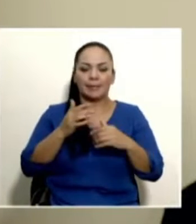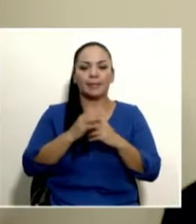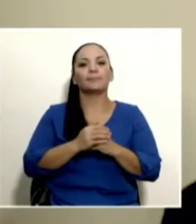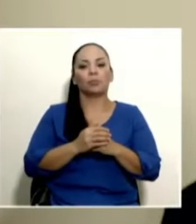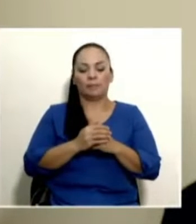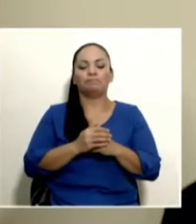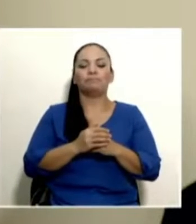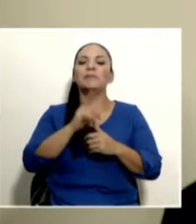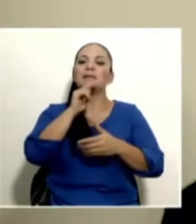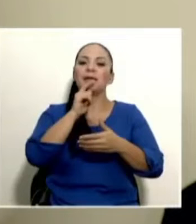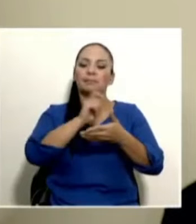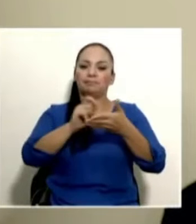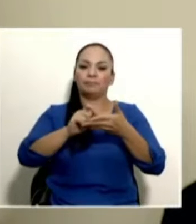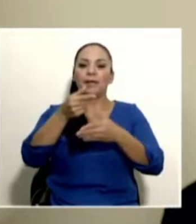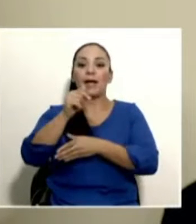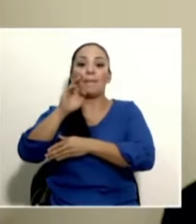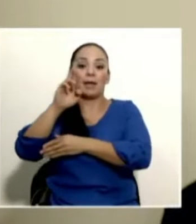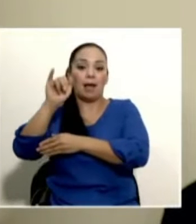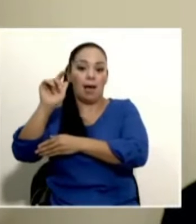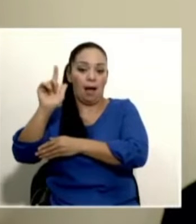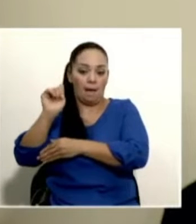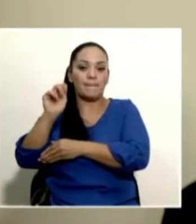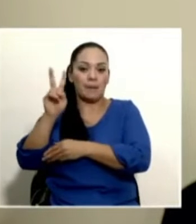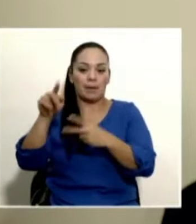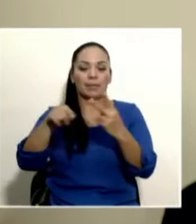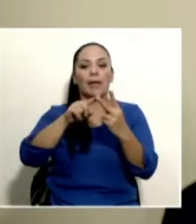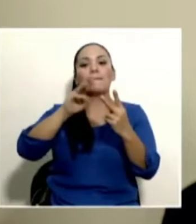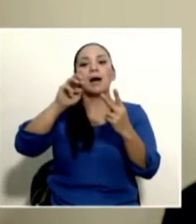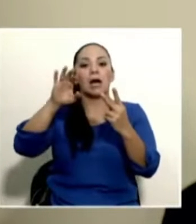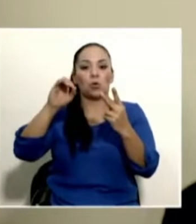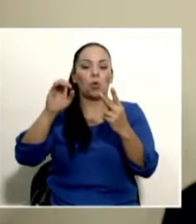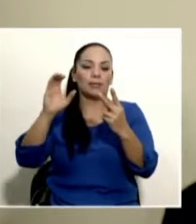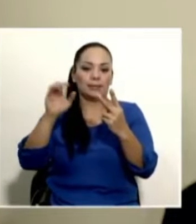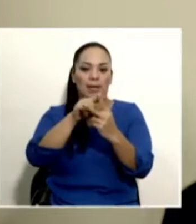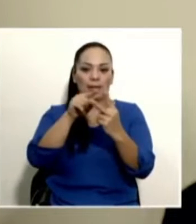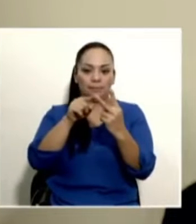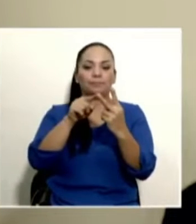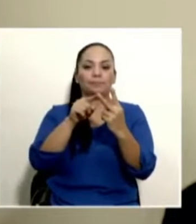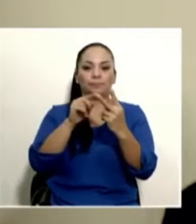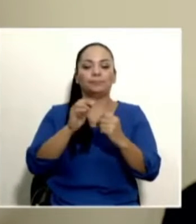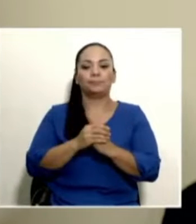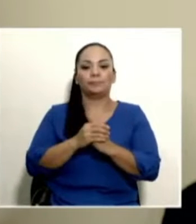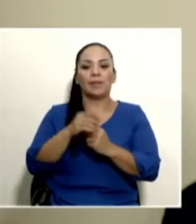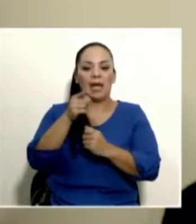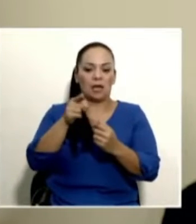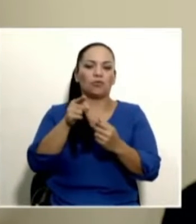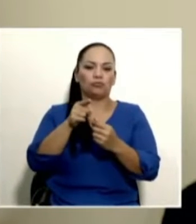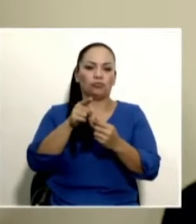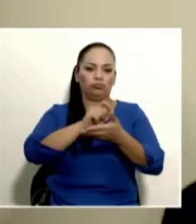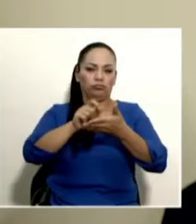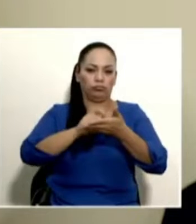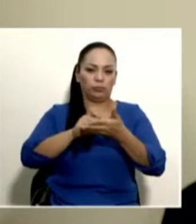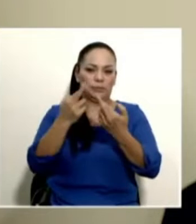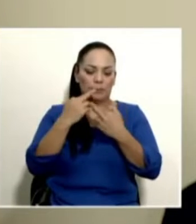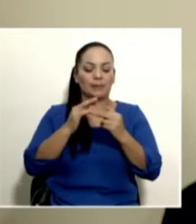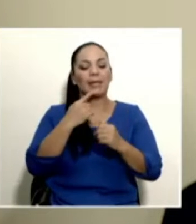Escriben doña Gabriela Valverde y don Mario Calzada esta respuesta. Querido